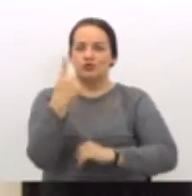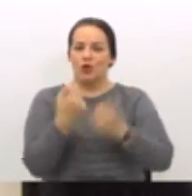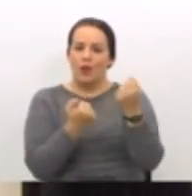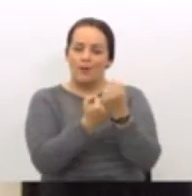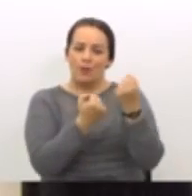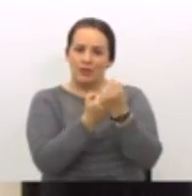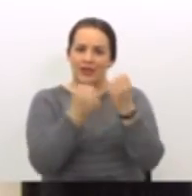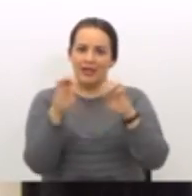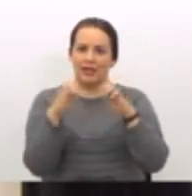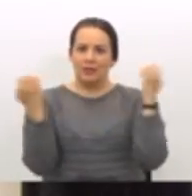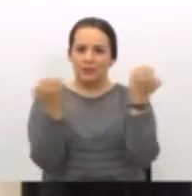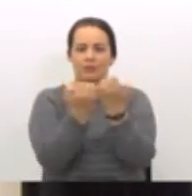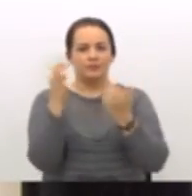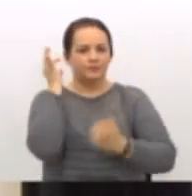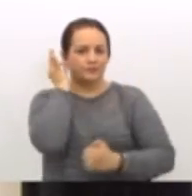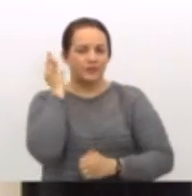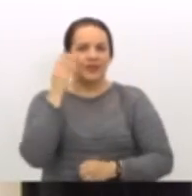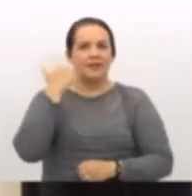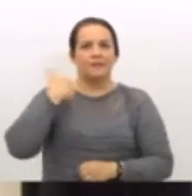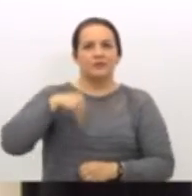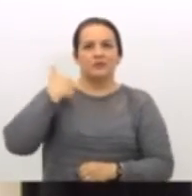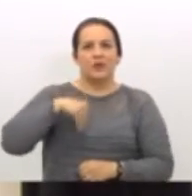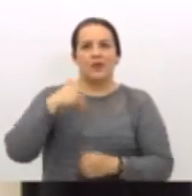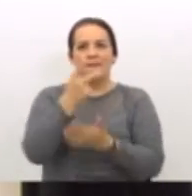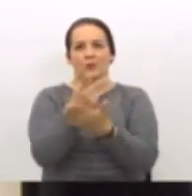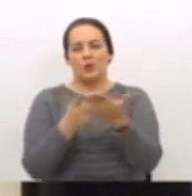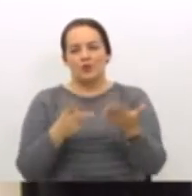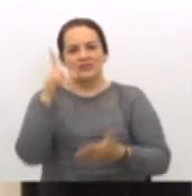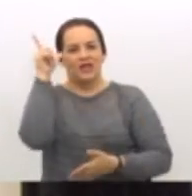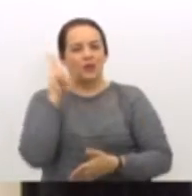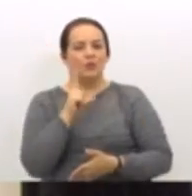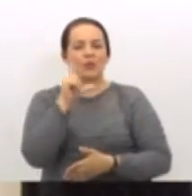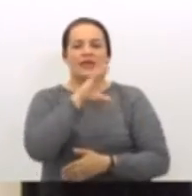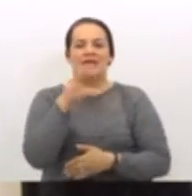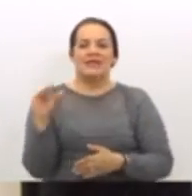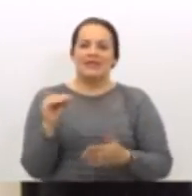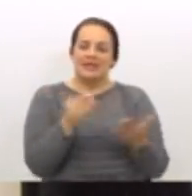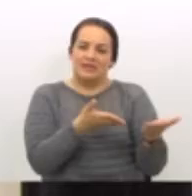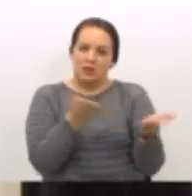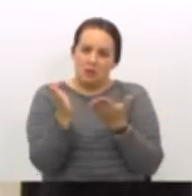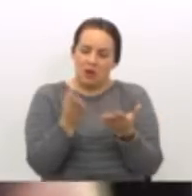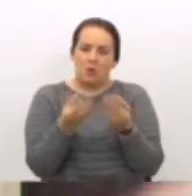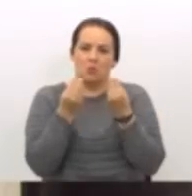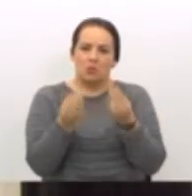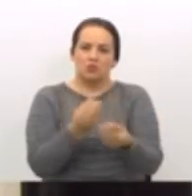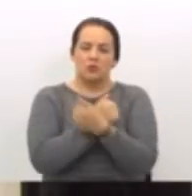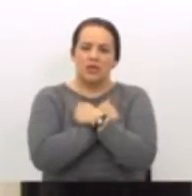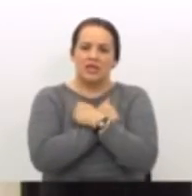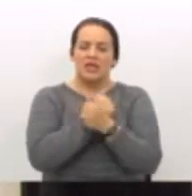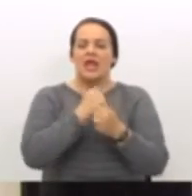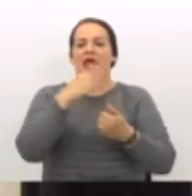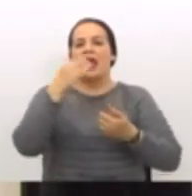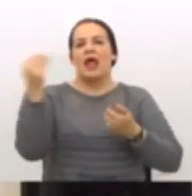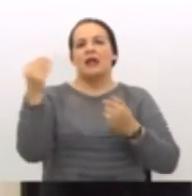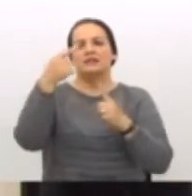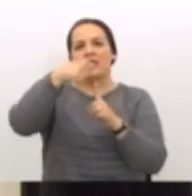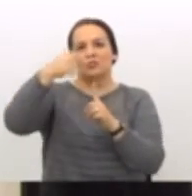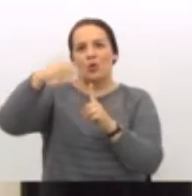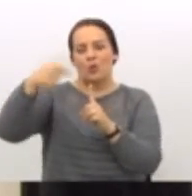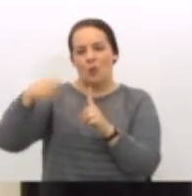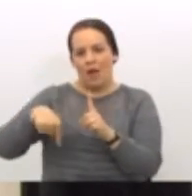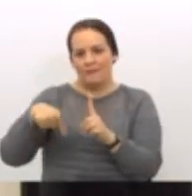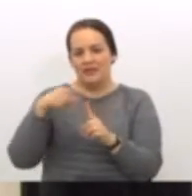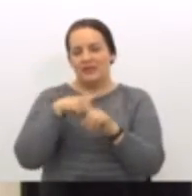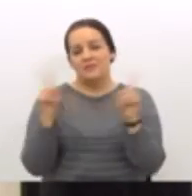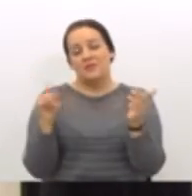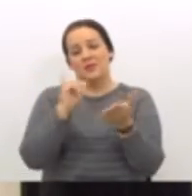equipos femeninos y masculinos de la provincia de Limón y llevar con mucho cariño al Santos de Guaples. Ese es básicamente